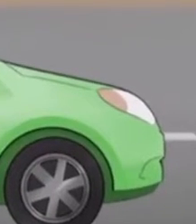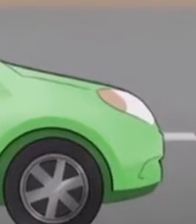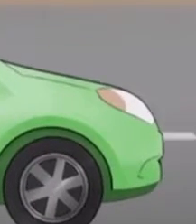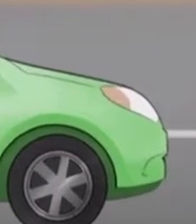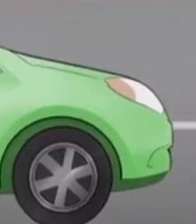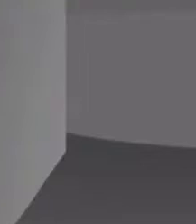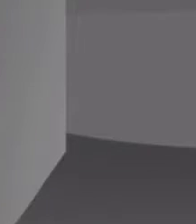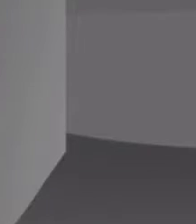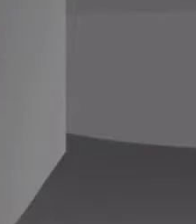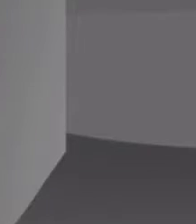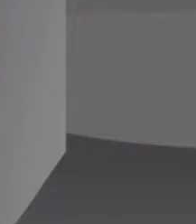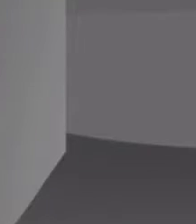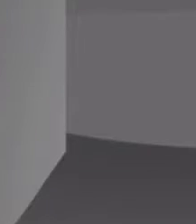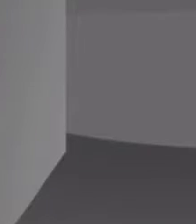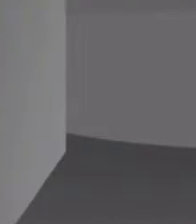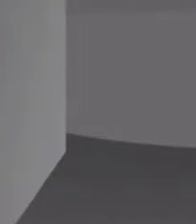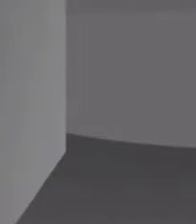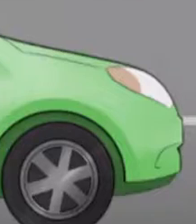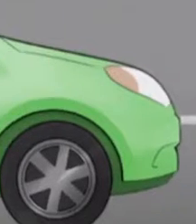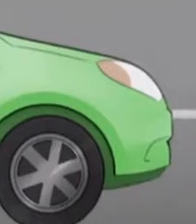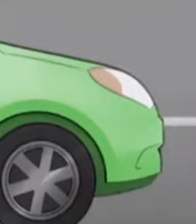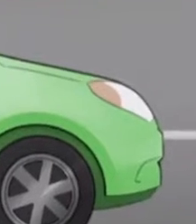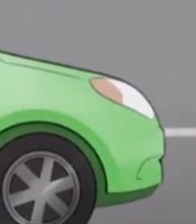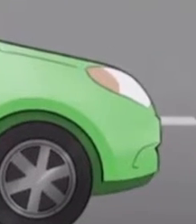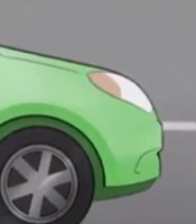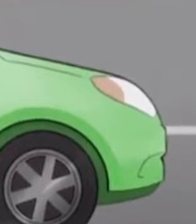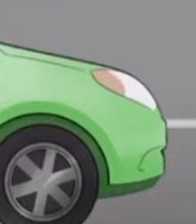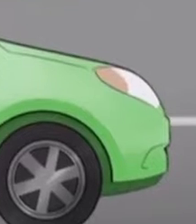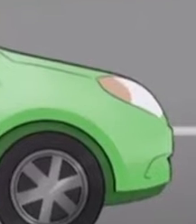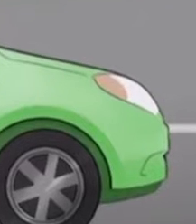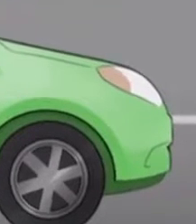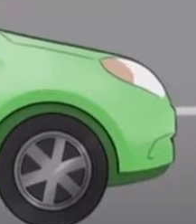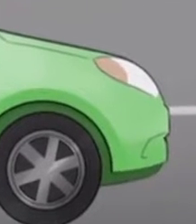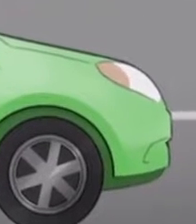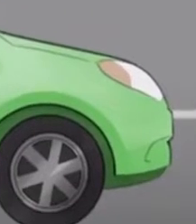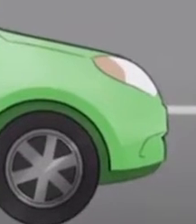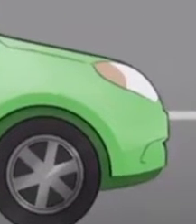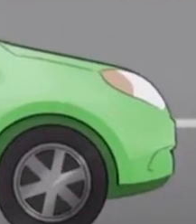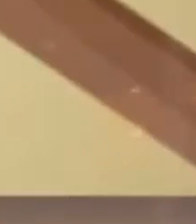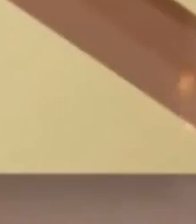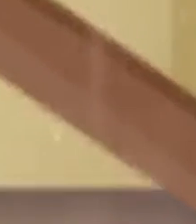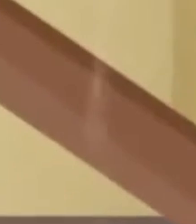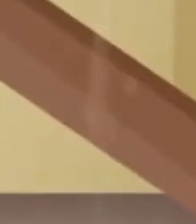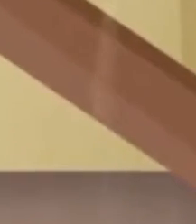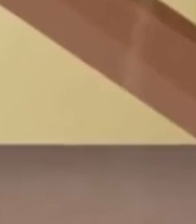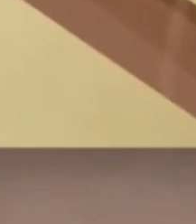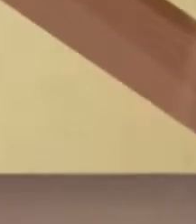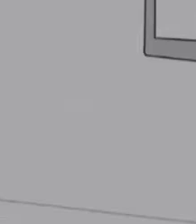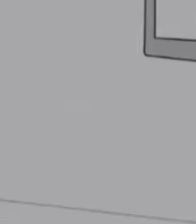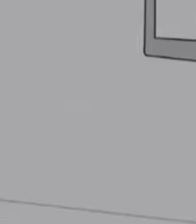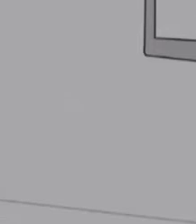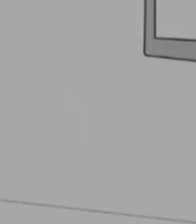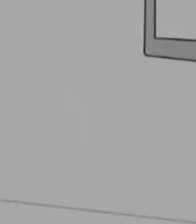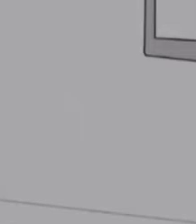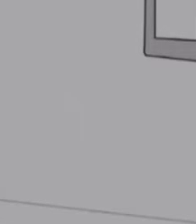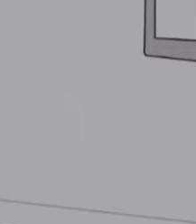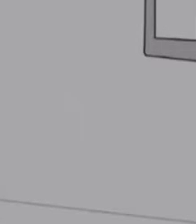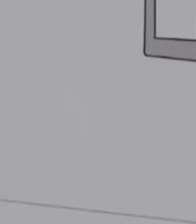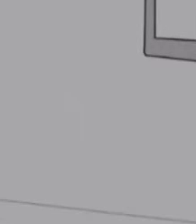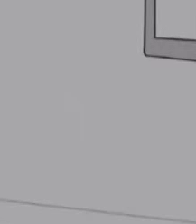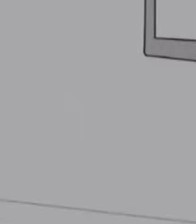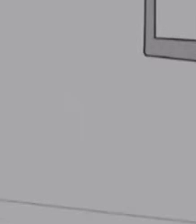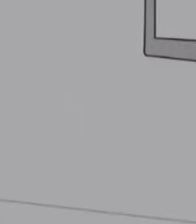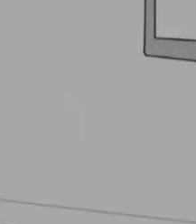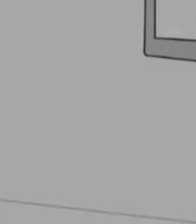árboles. Si no lo hace, estos pueden caer sobre su vehículo y perder la vida. Si está en casa, apague los interruptores